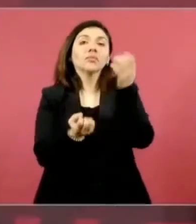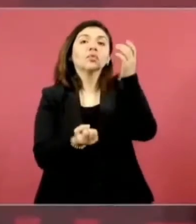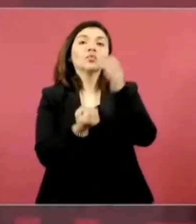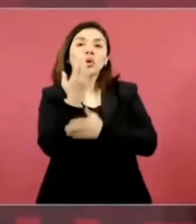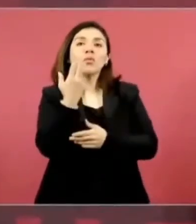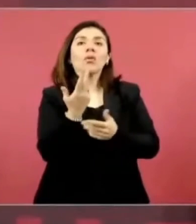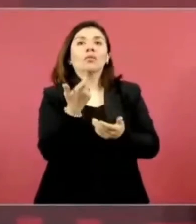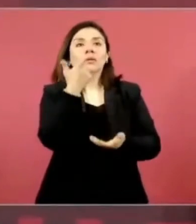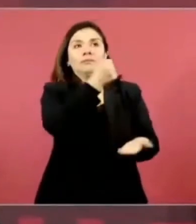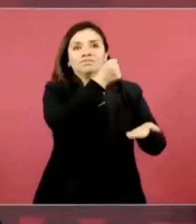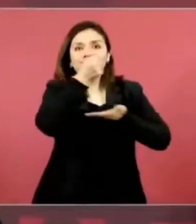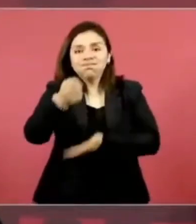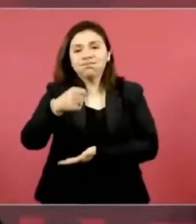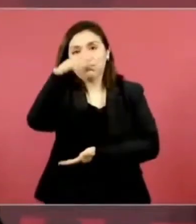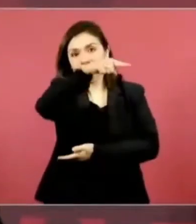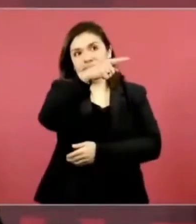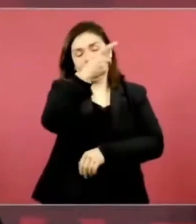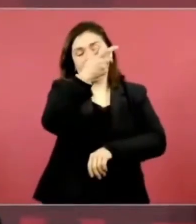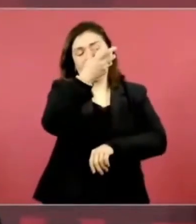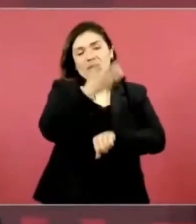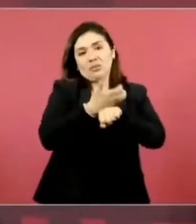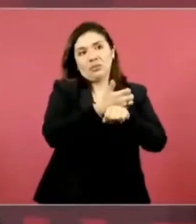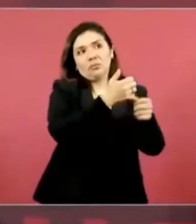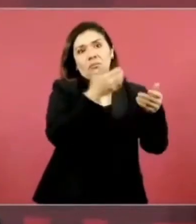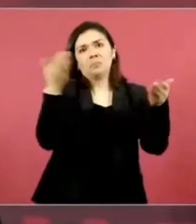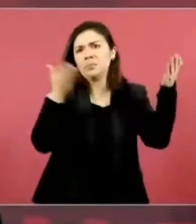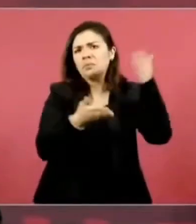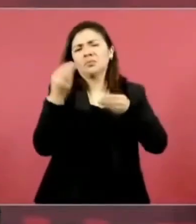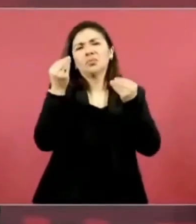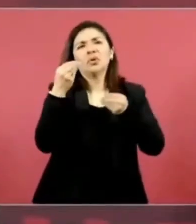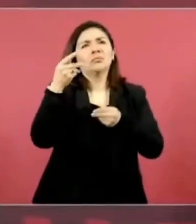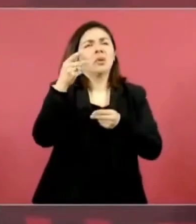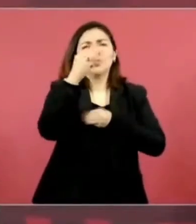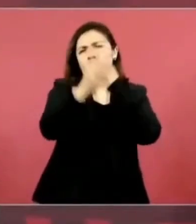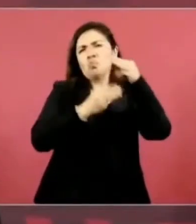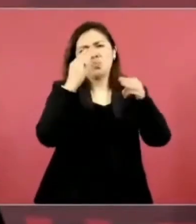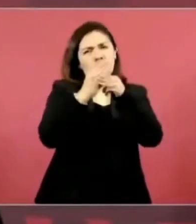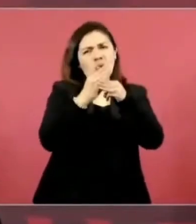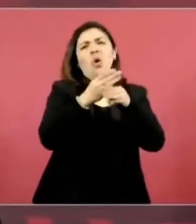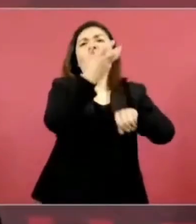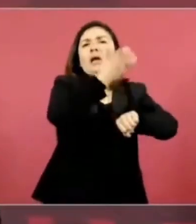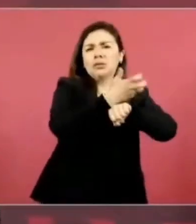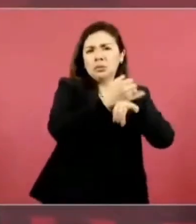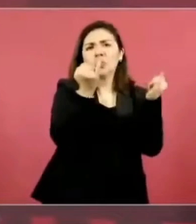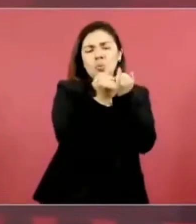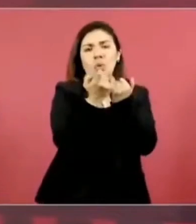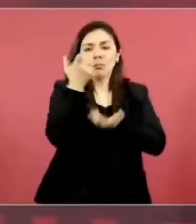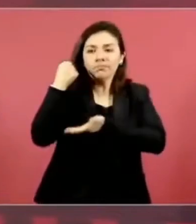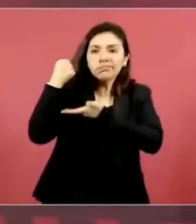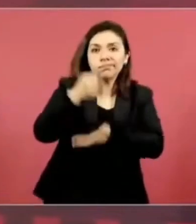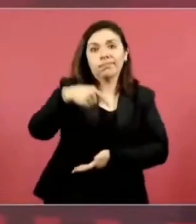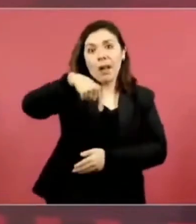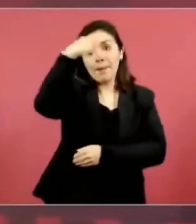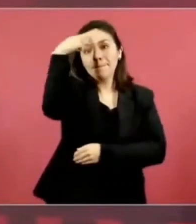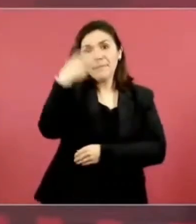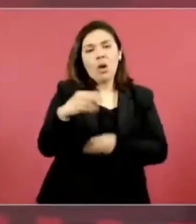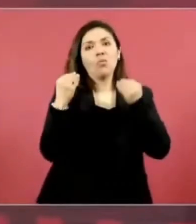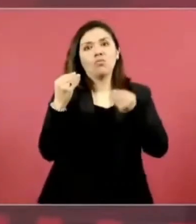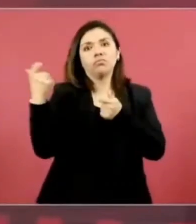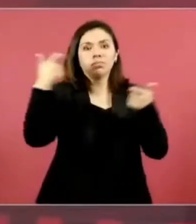a México de todo el mundo y de Estados Unidos entonces